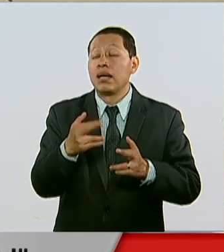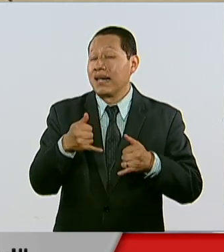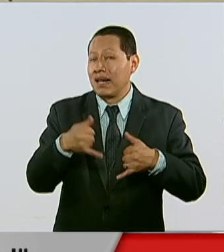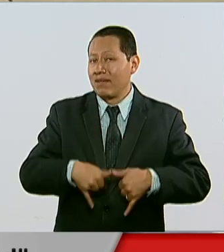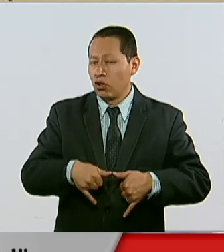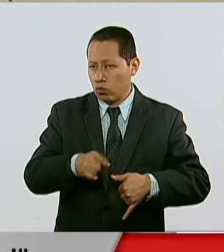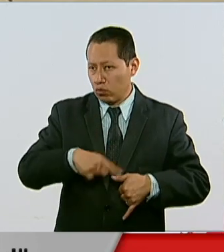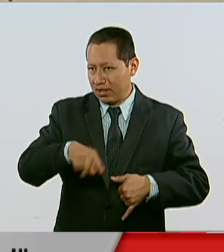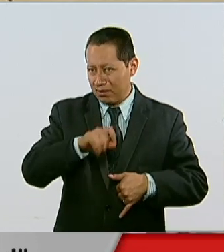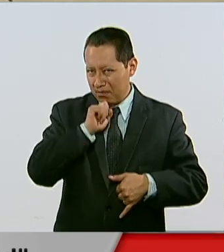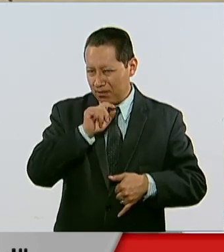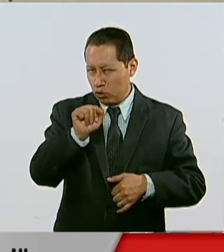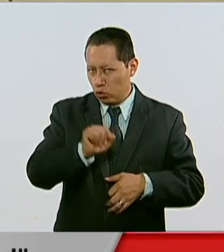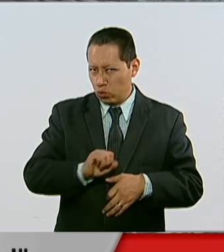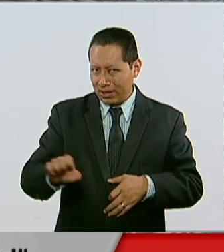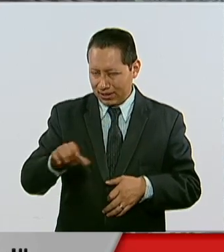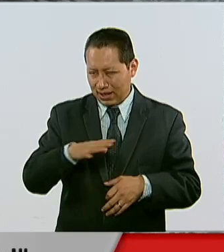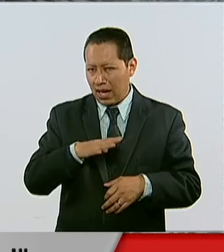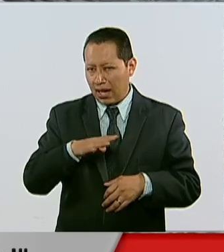sureste de nuestro país.